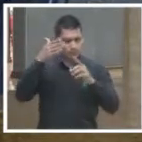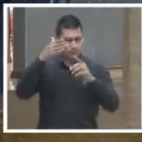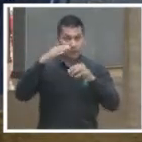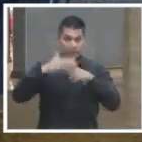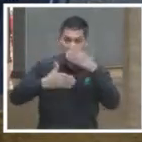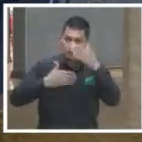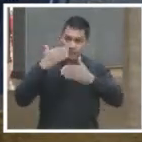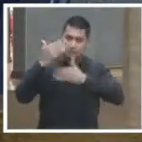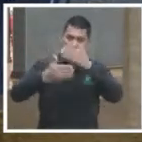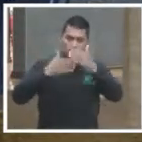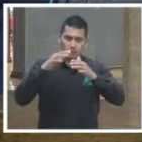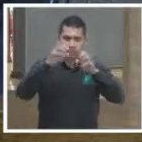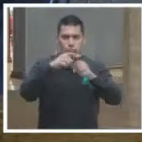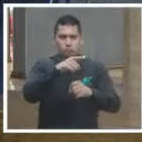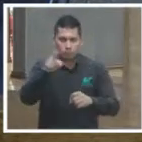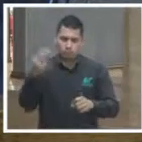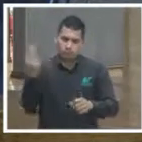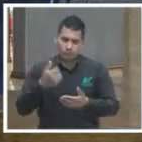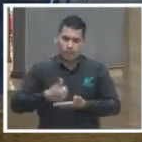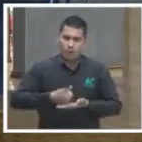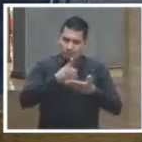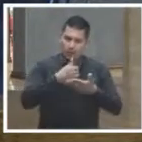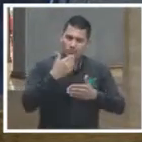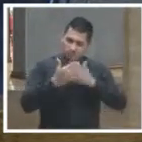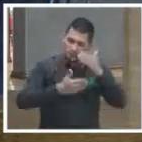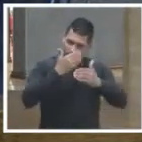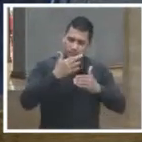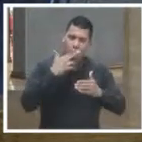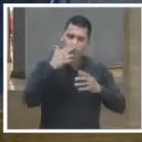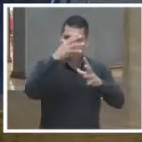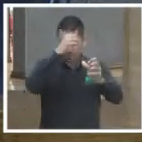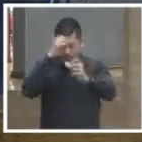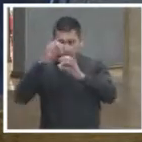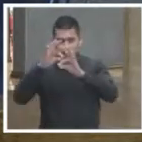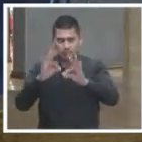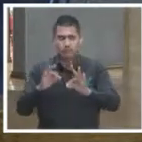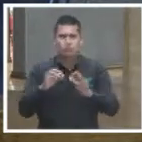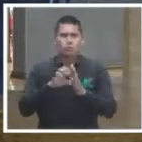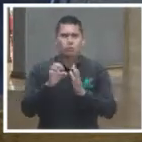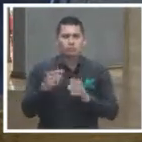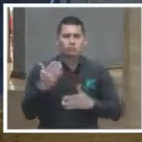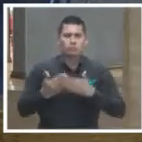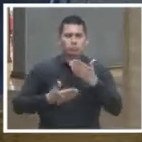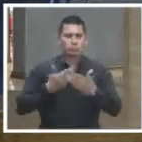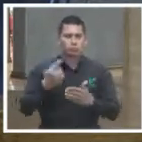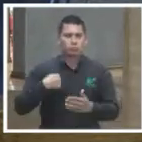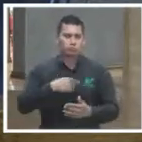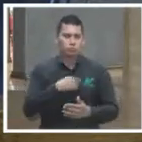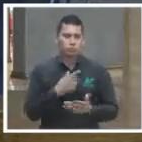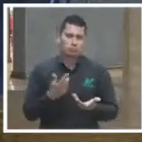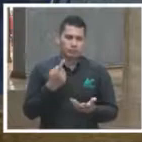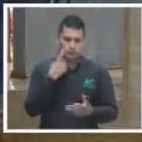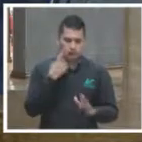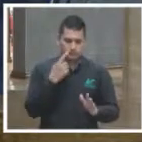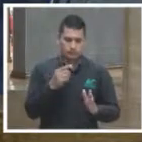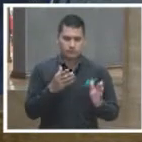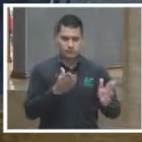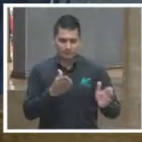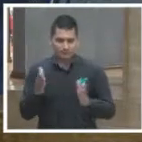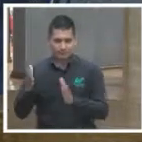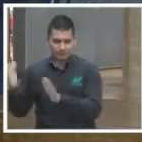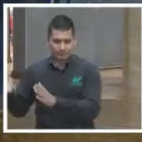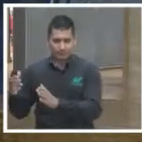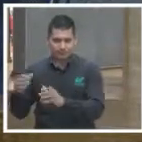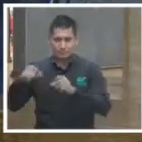ayudemos y construyemos eso. ¿Cuáles creo que pueden ser los resultados? Miren, creo que un proceso de esta naturaleza, impulsado